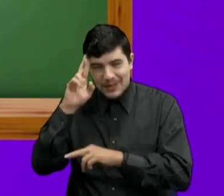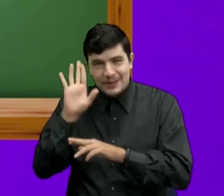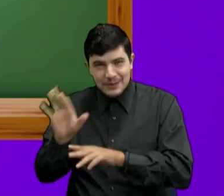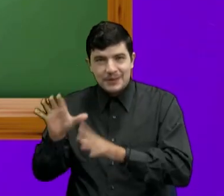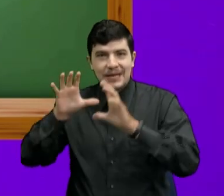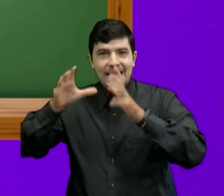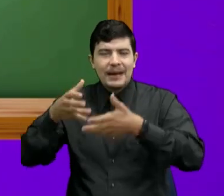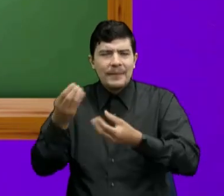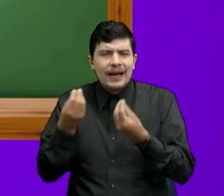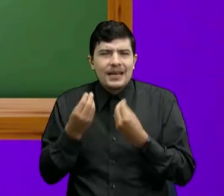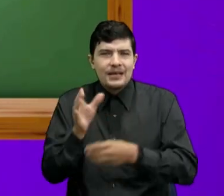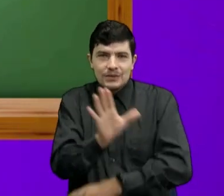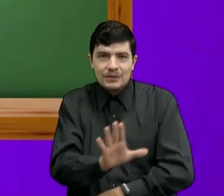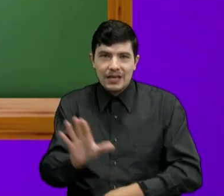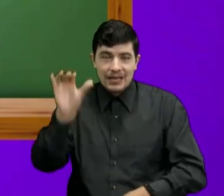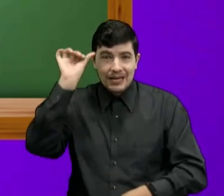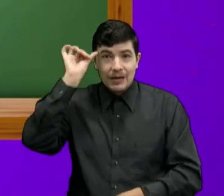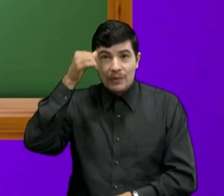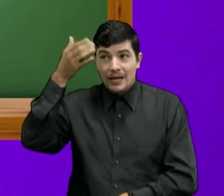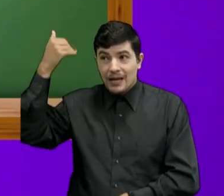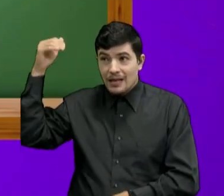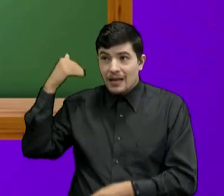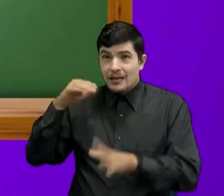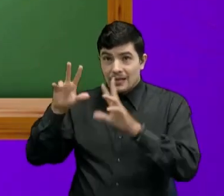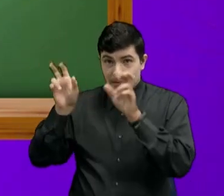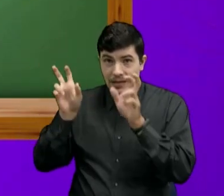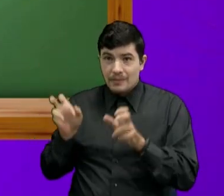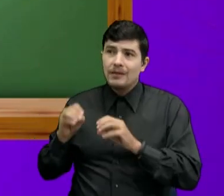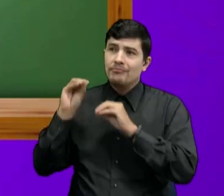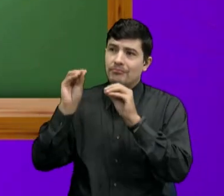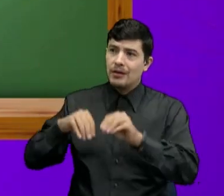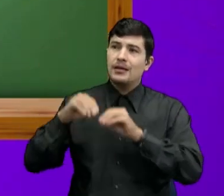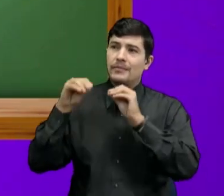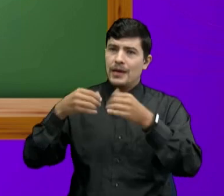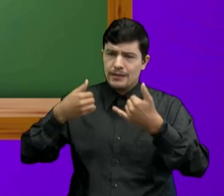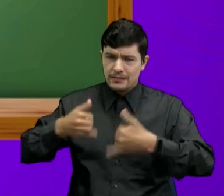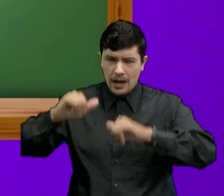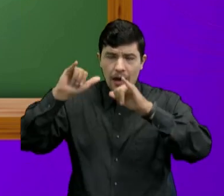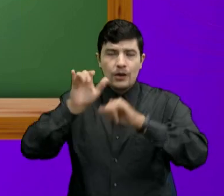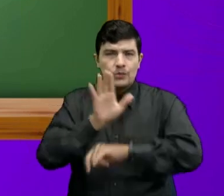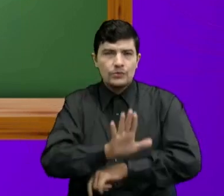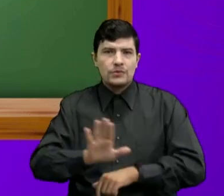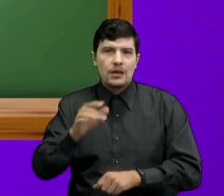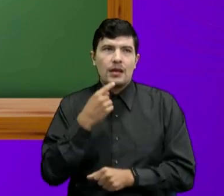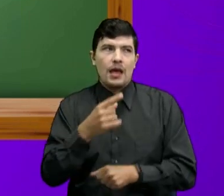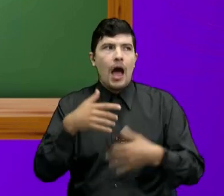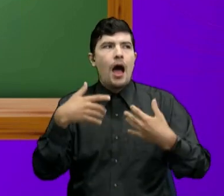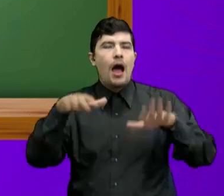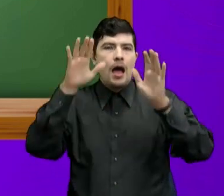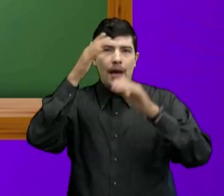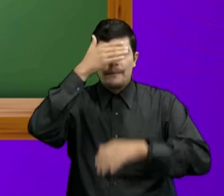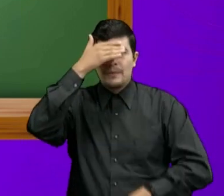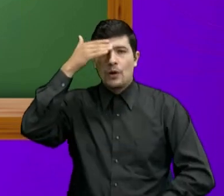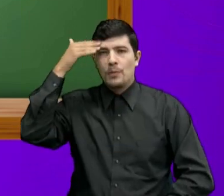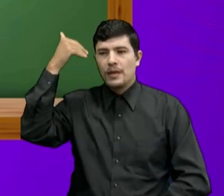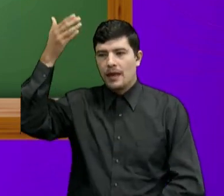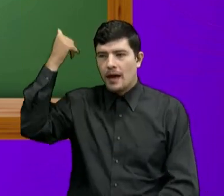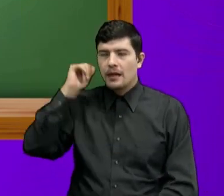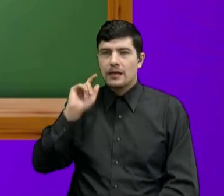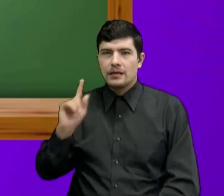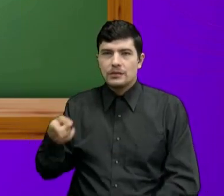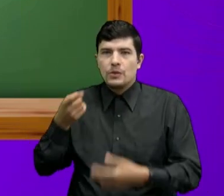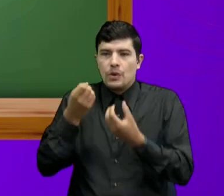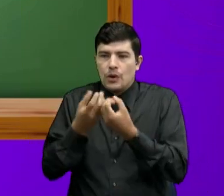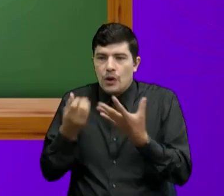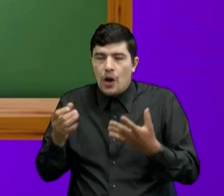ustedes Retomen ciertos temas Que nosotros ya tratamos ¿Cierto? Y digan Ah es que a se me ha olvidado Anotar Este